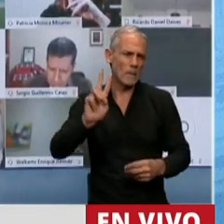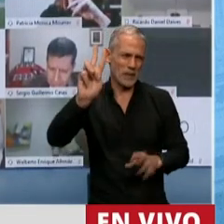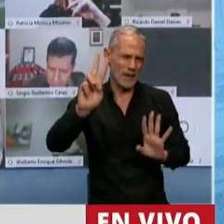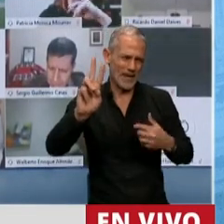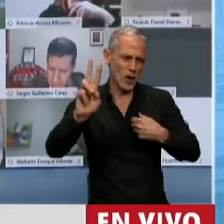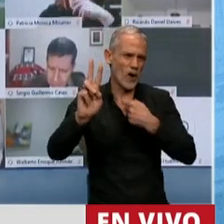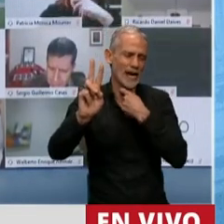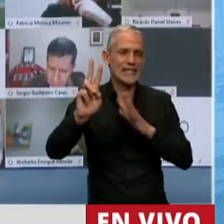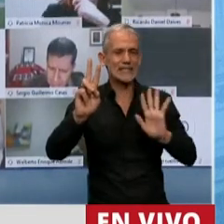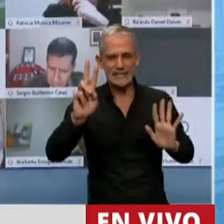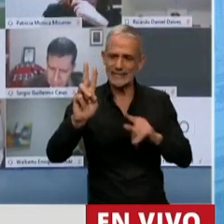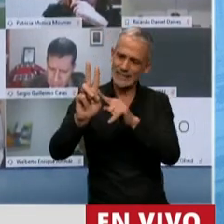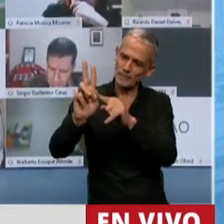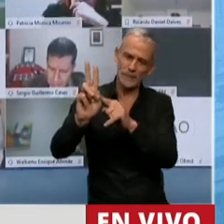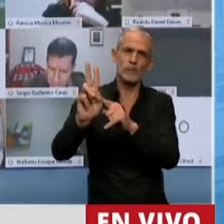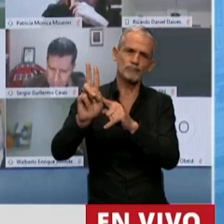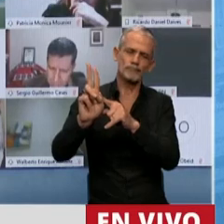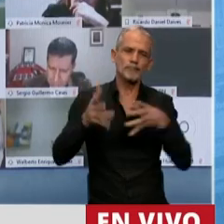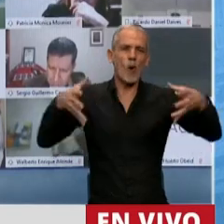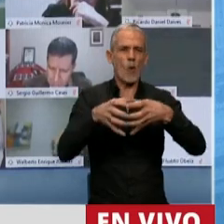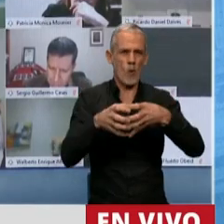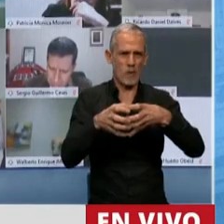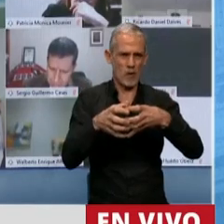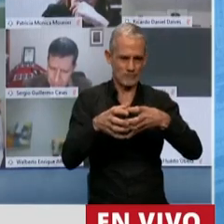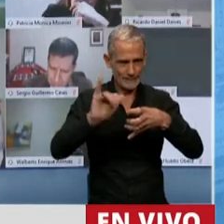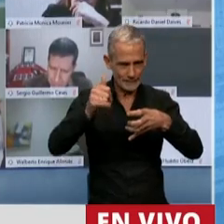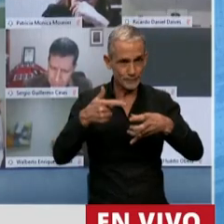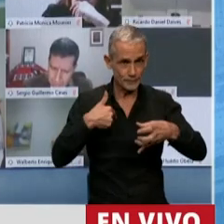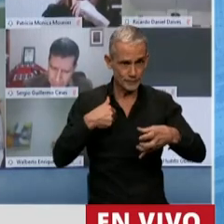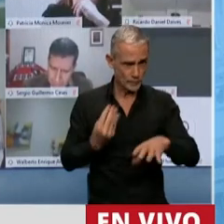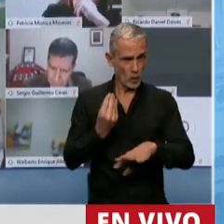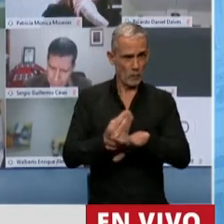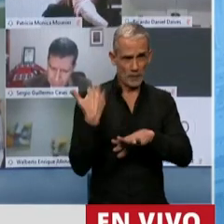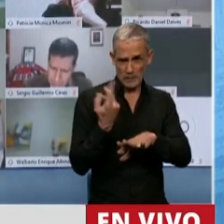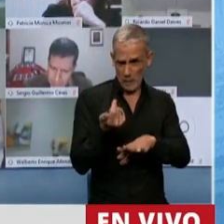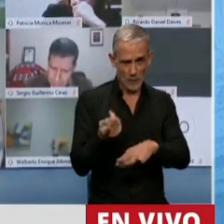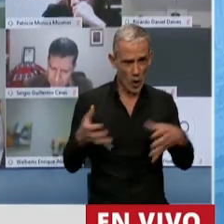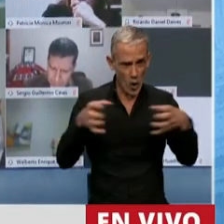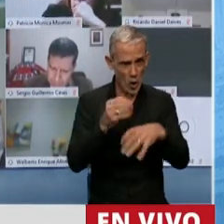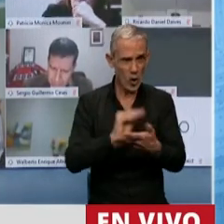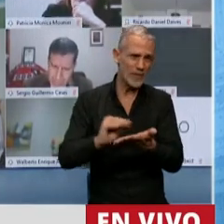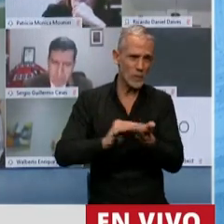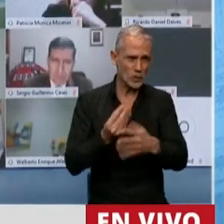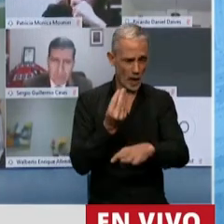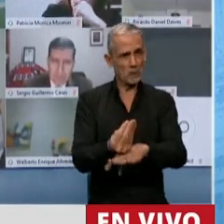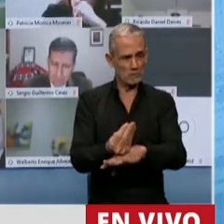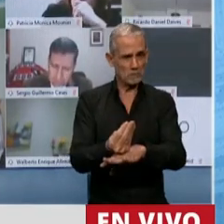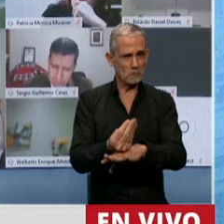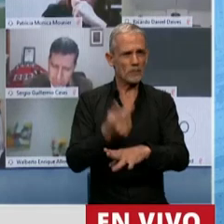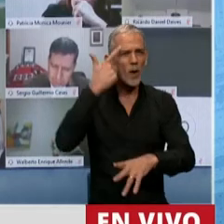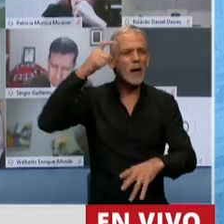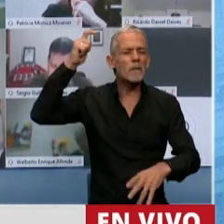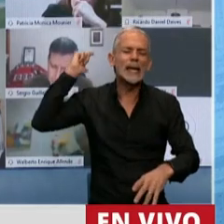privilegio, pero va a ser de privilegio colectivo. Yo he asumido hace poco de diputado, no tengo la